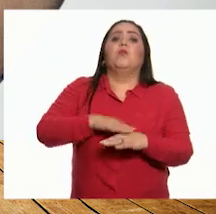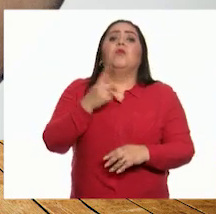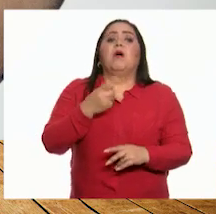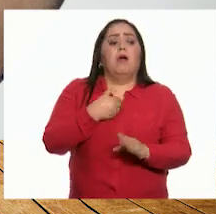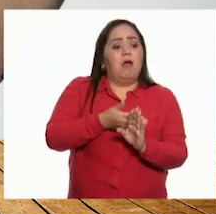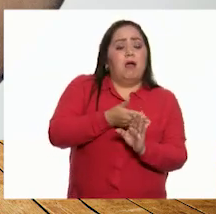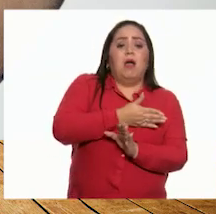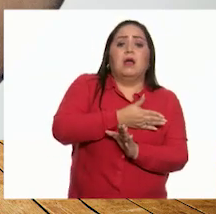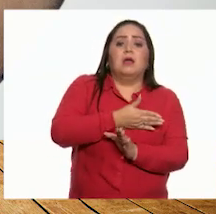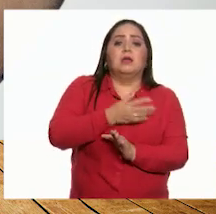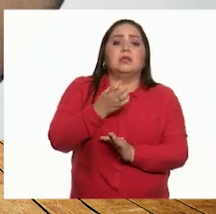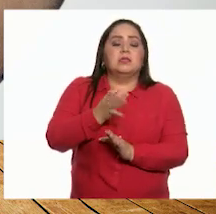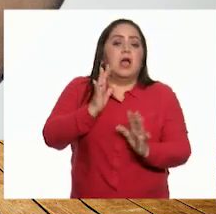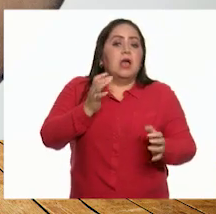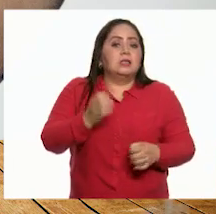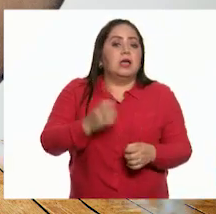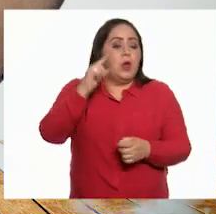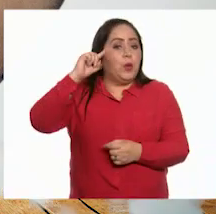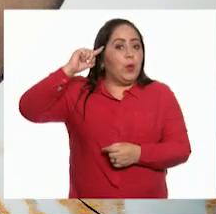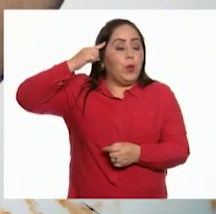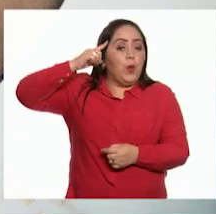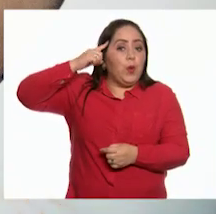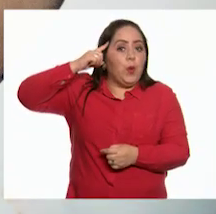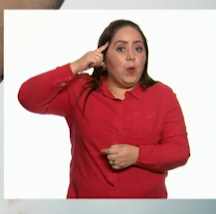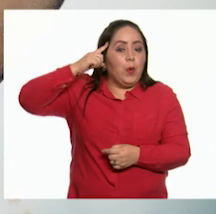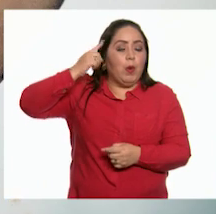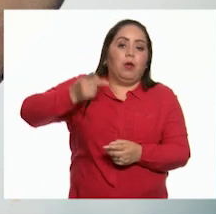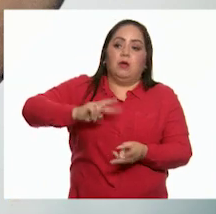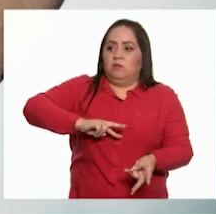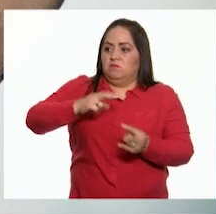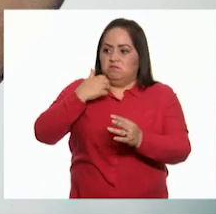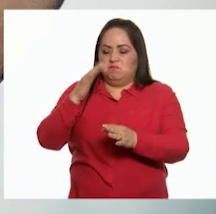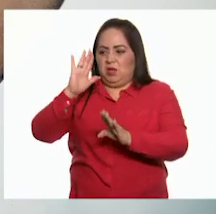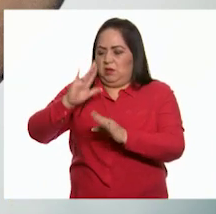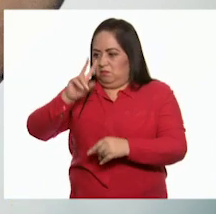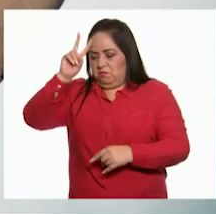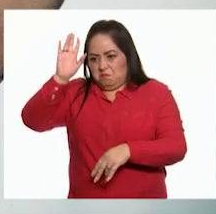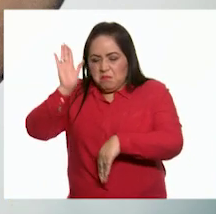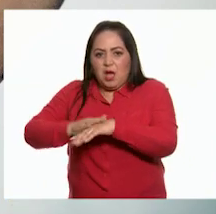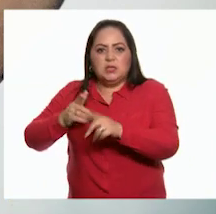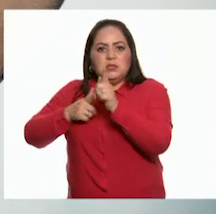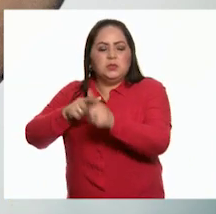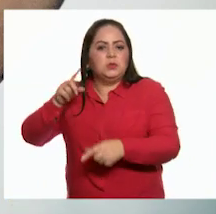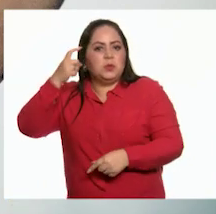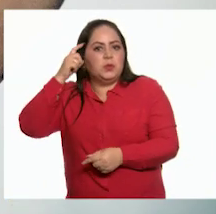previamente viviste circunstancias que están influyendo en tus sentimientos.